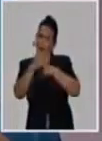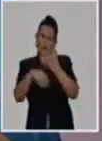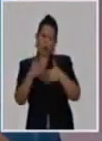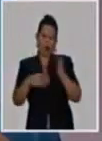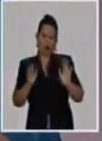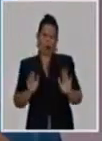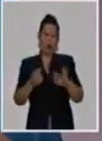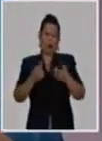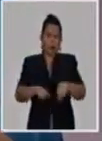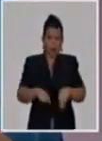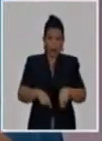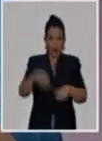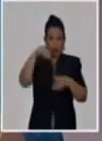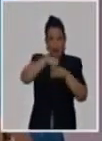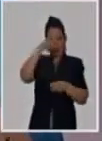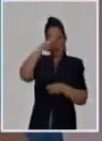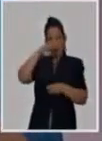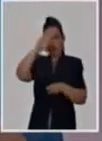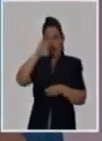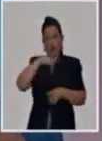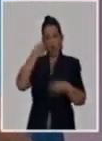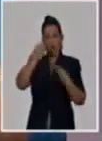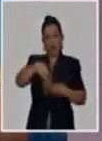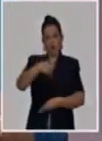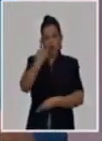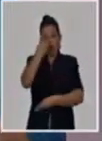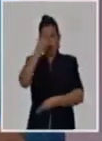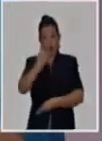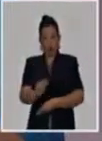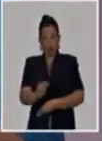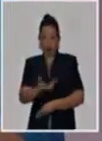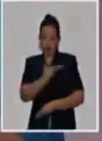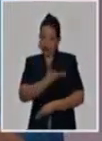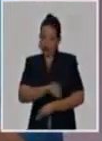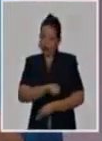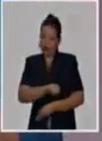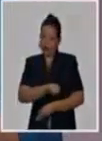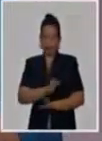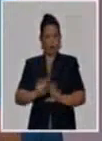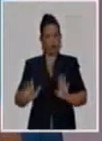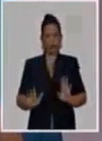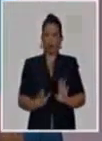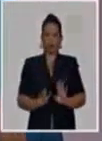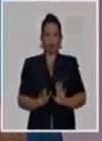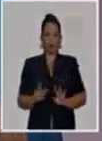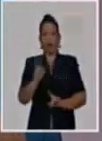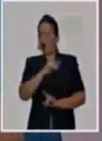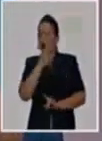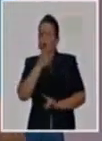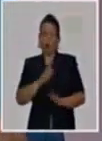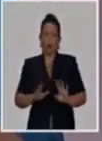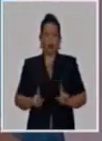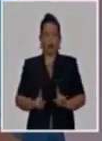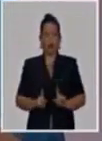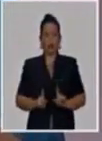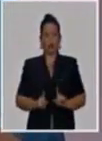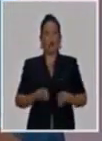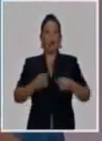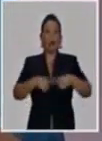es un gran problema. Por lo tanto, esto es un gran problema. Pero también tengo que decir que hemos recuperado al